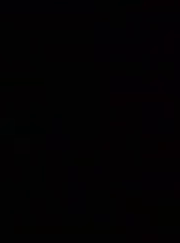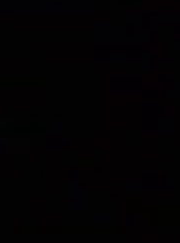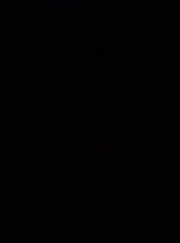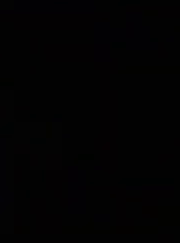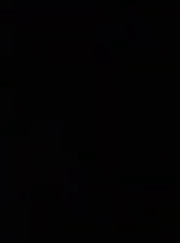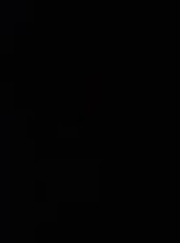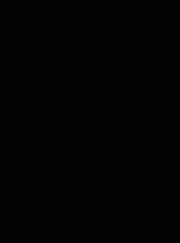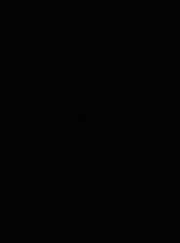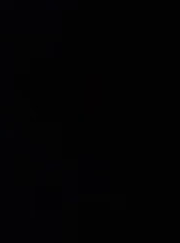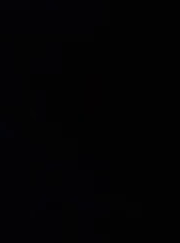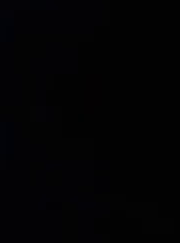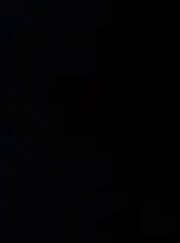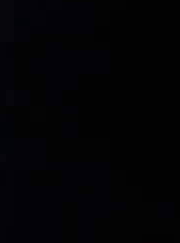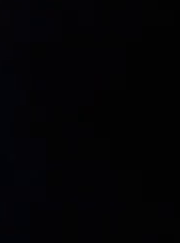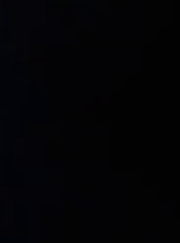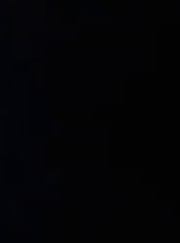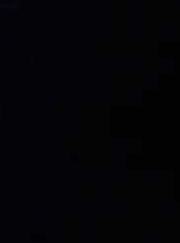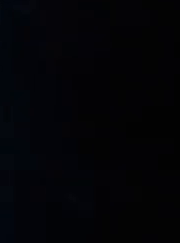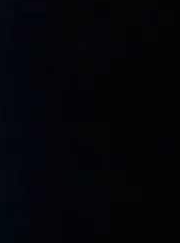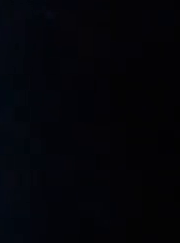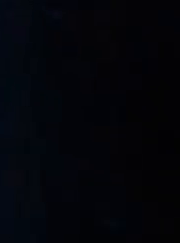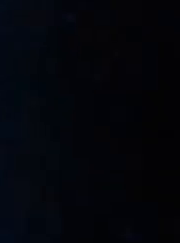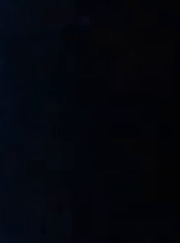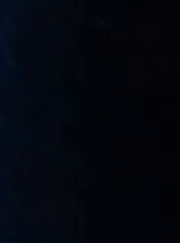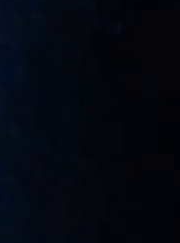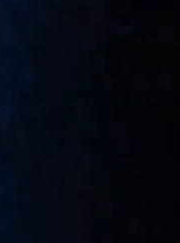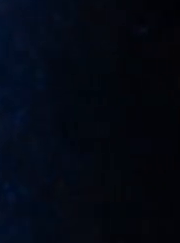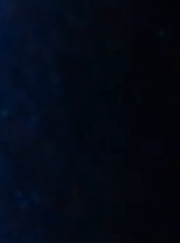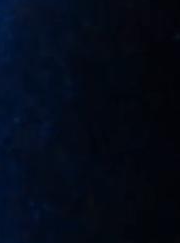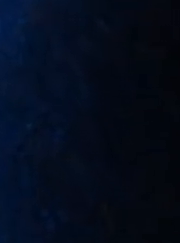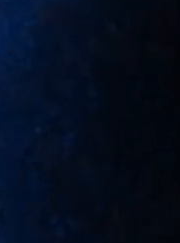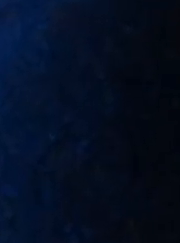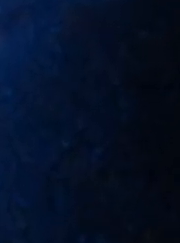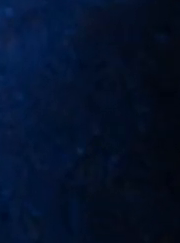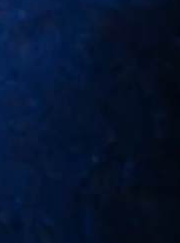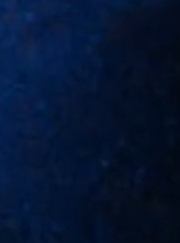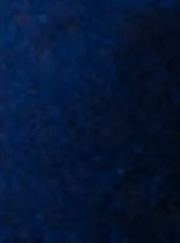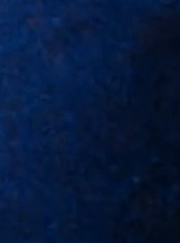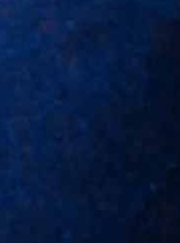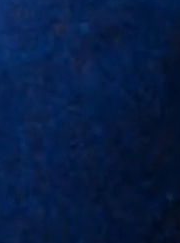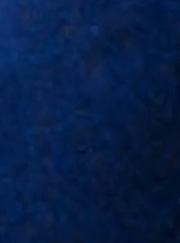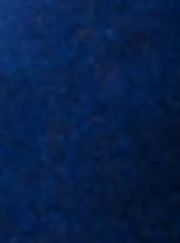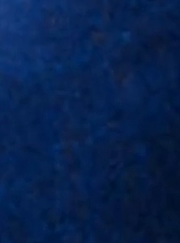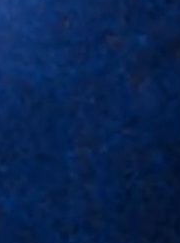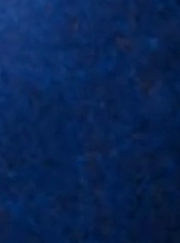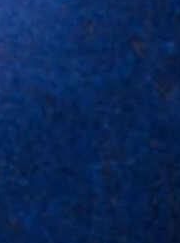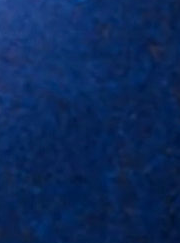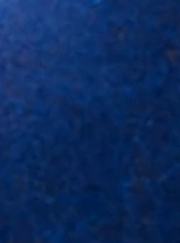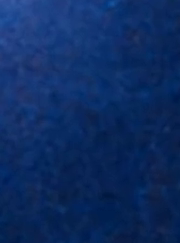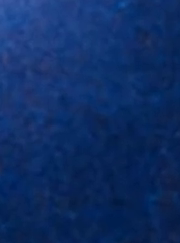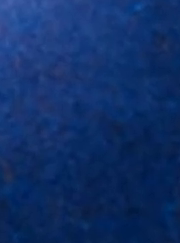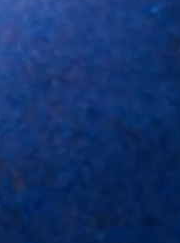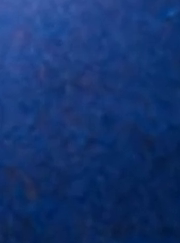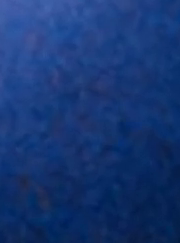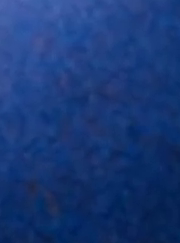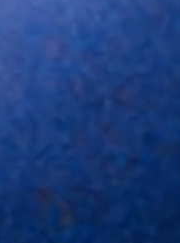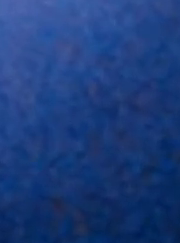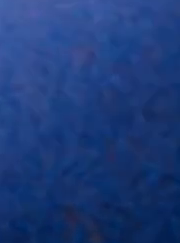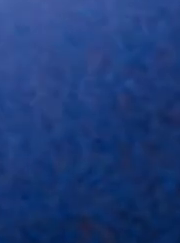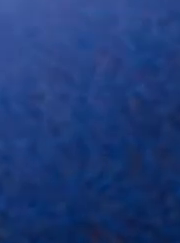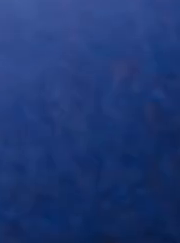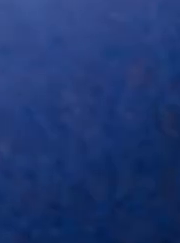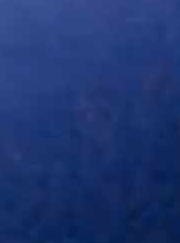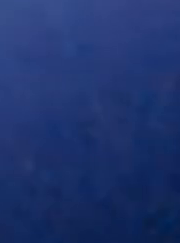In 2014, ALMA, the Atacama Large Millimeter Submillimeter Array, revealed remarkable